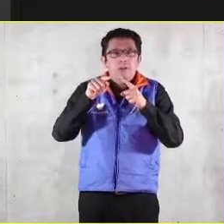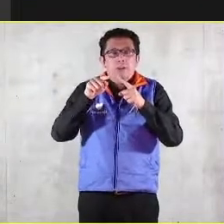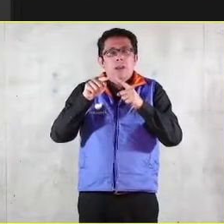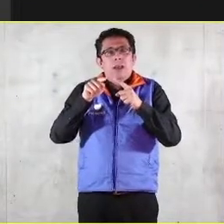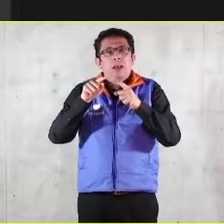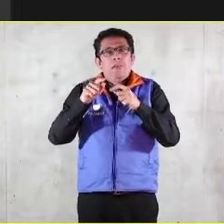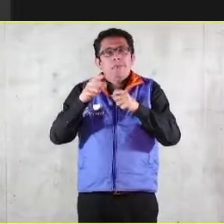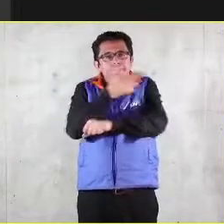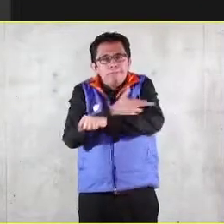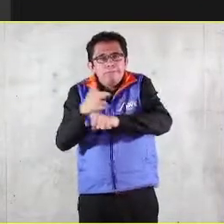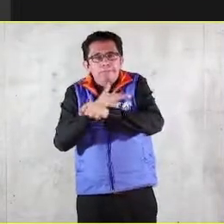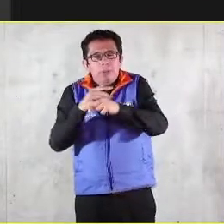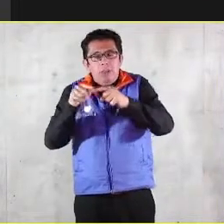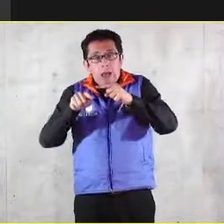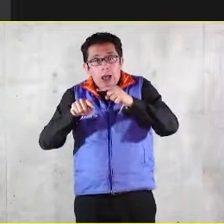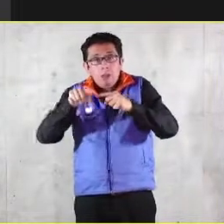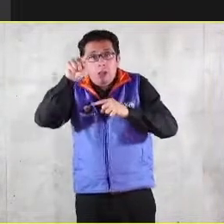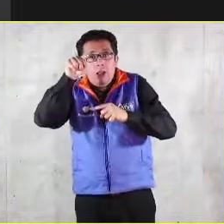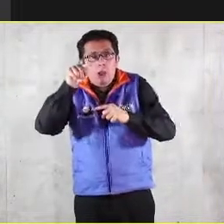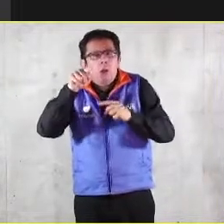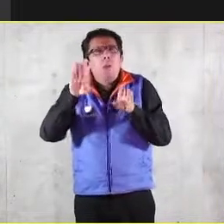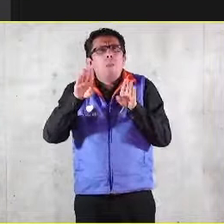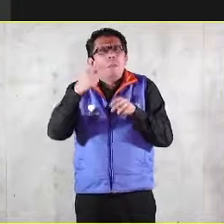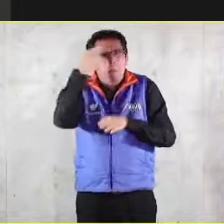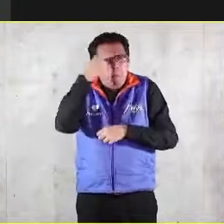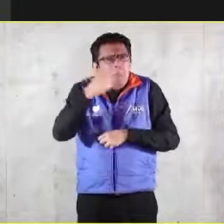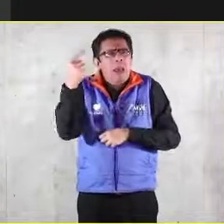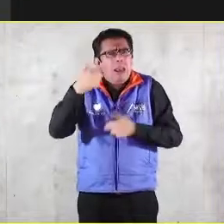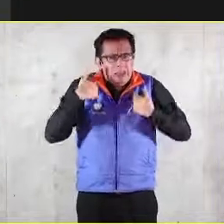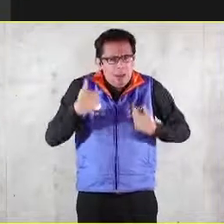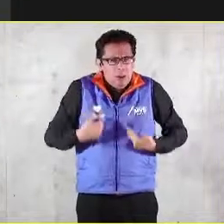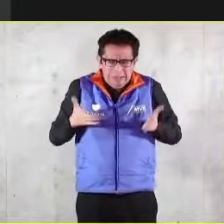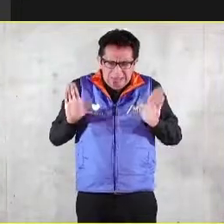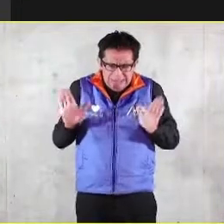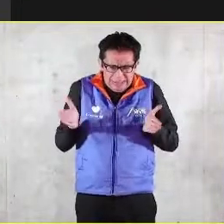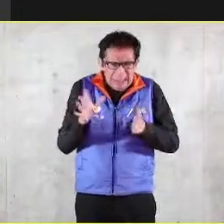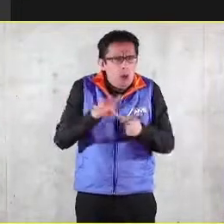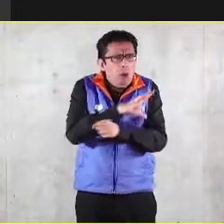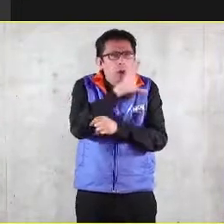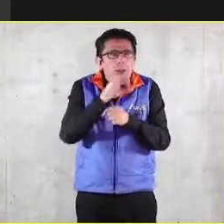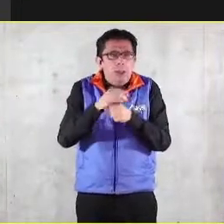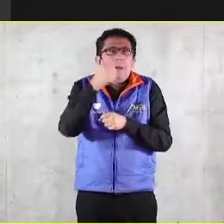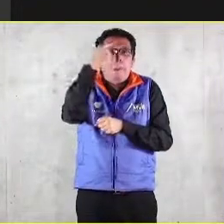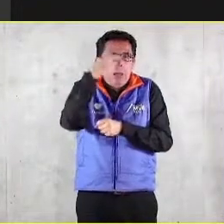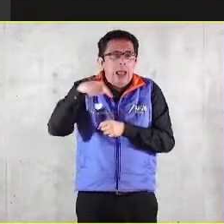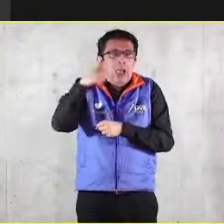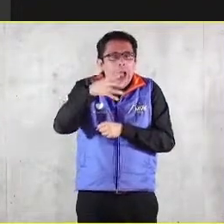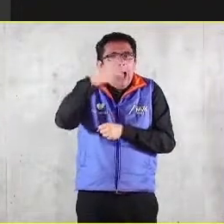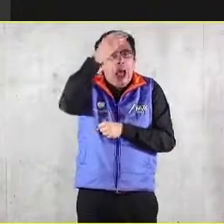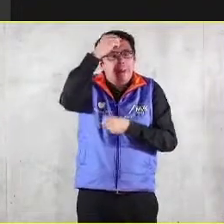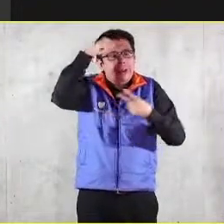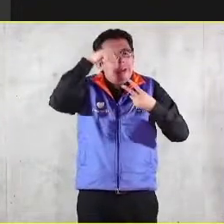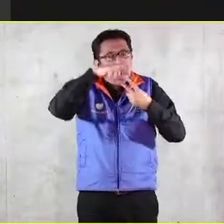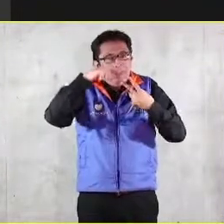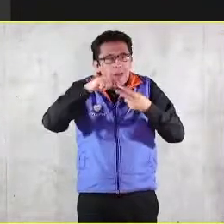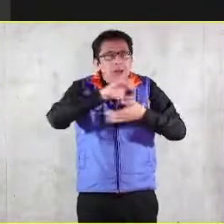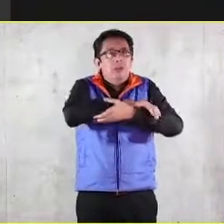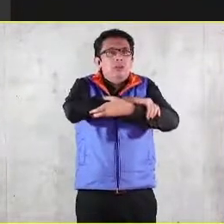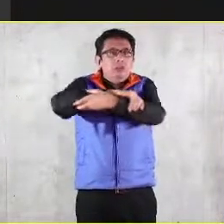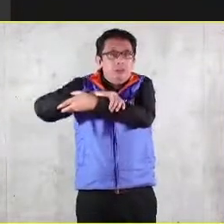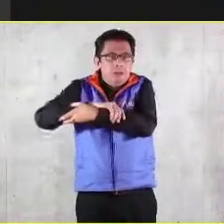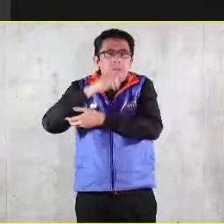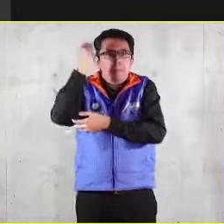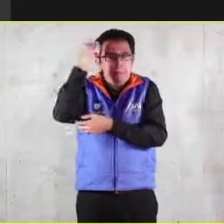¿por qué habría yo de desarrollar al ser humano integralmente? para que aprenda ser solidario y subsidiar ¿por qué tiene que ser solidario y